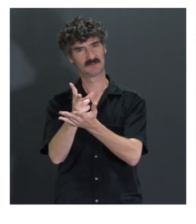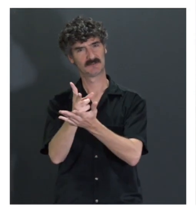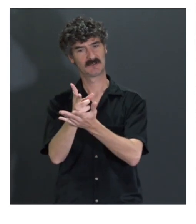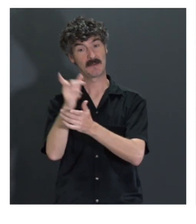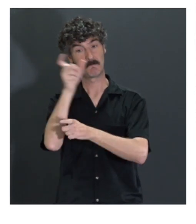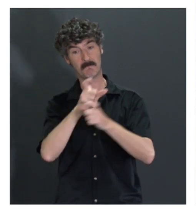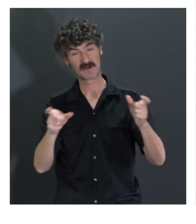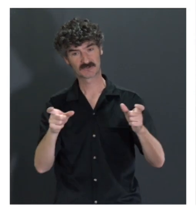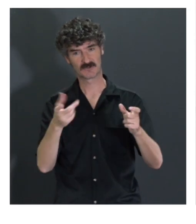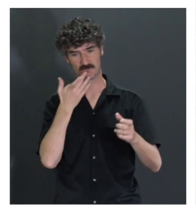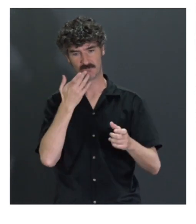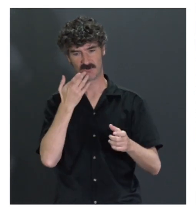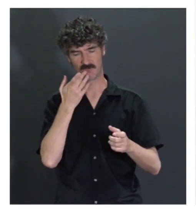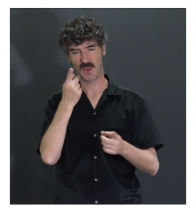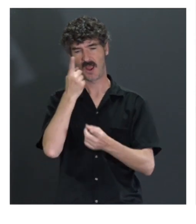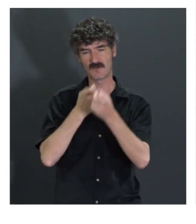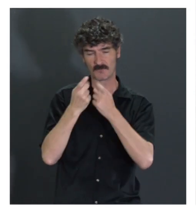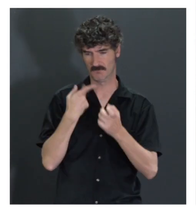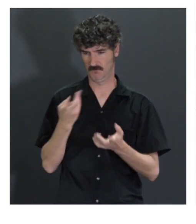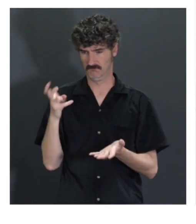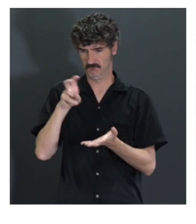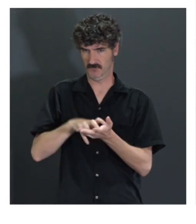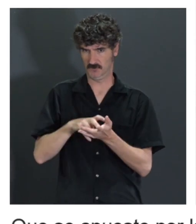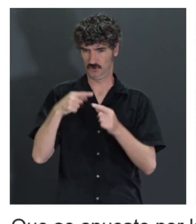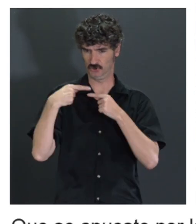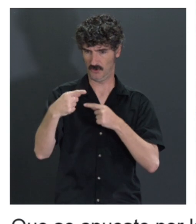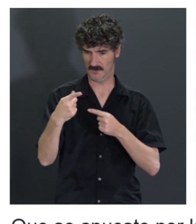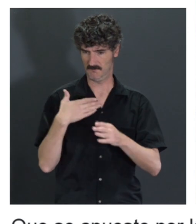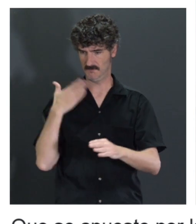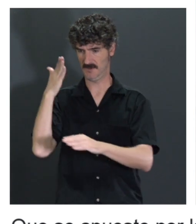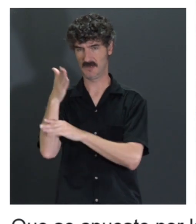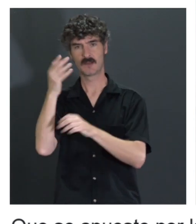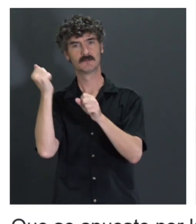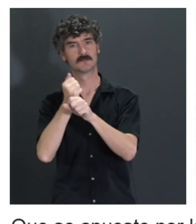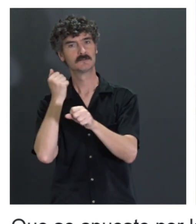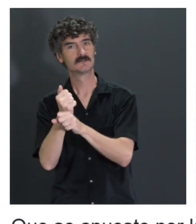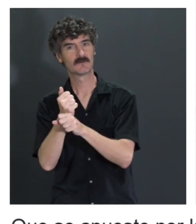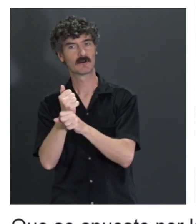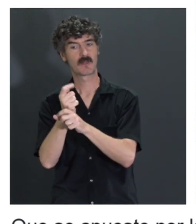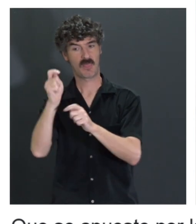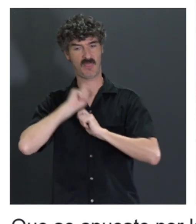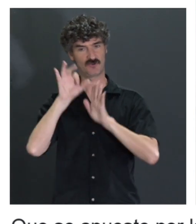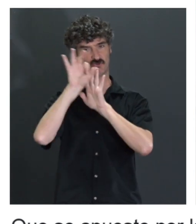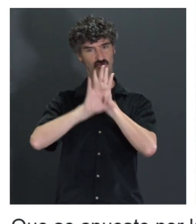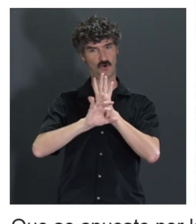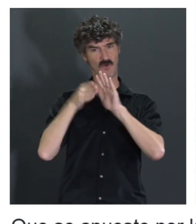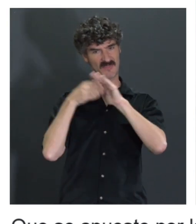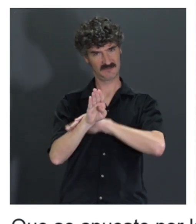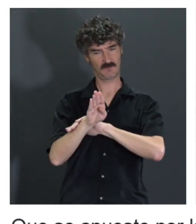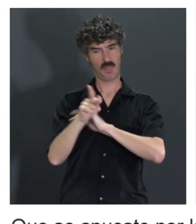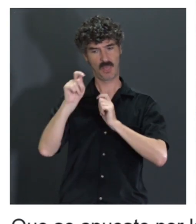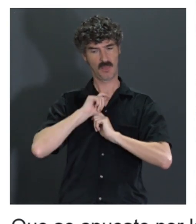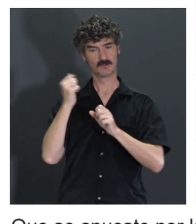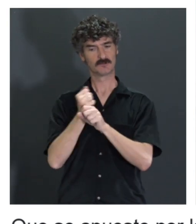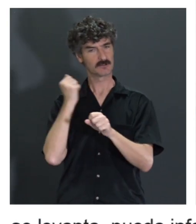la gente cuando se levanta puede informarse la gente pueda llegar a su puesto de trabajo y gracias a un software que es accesible pueda realizar